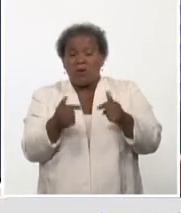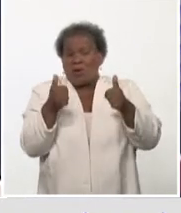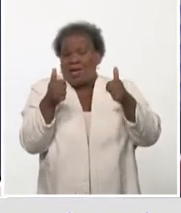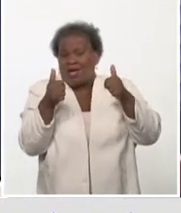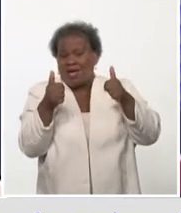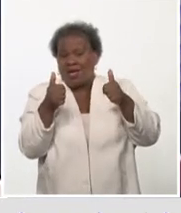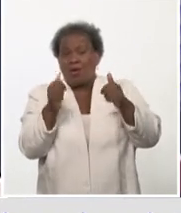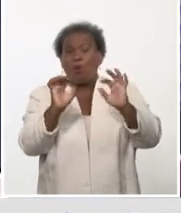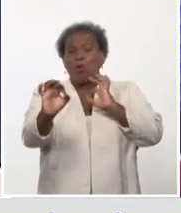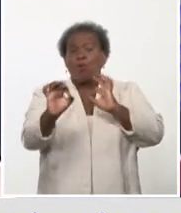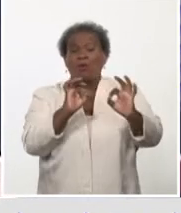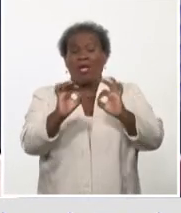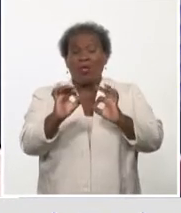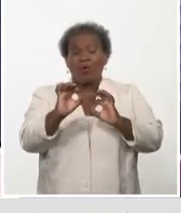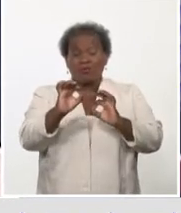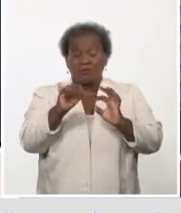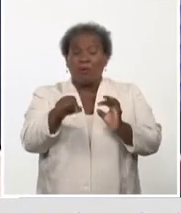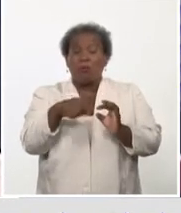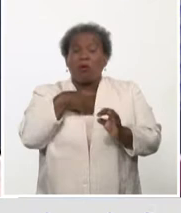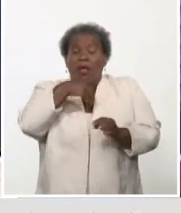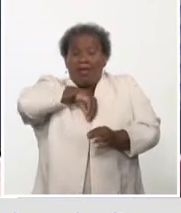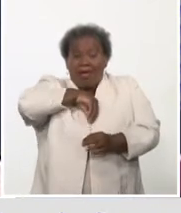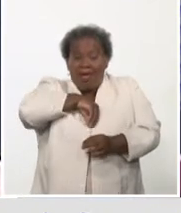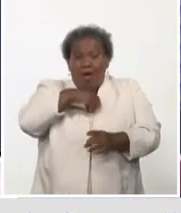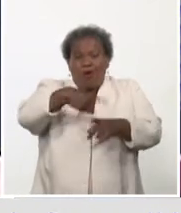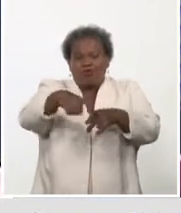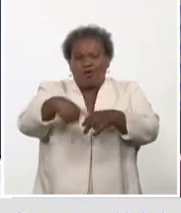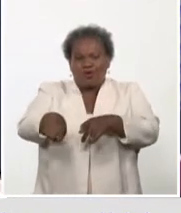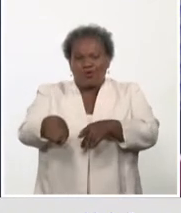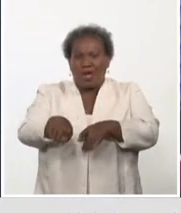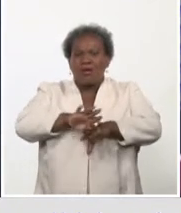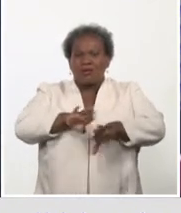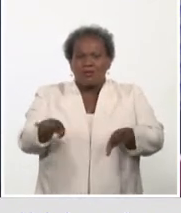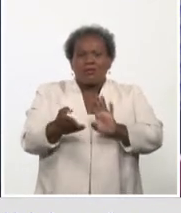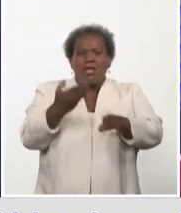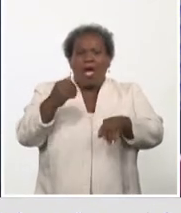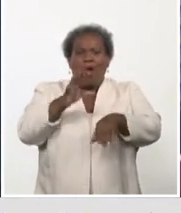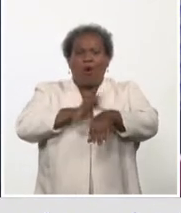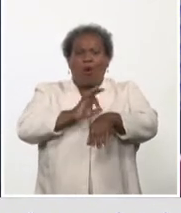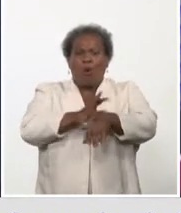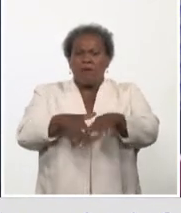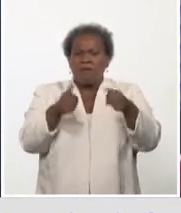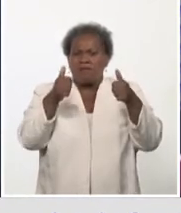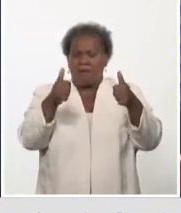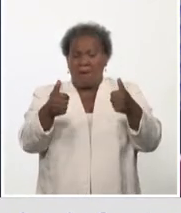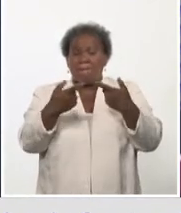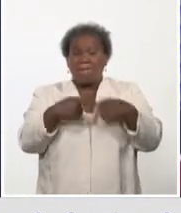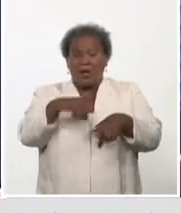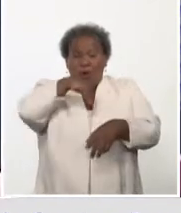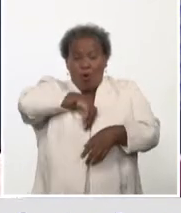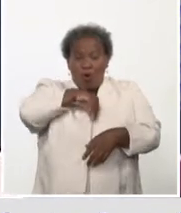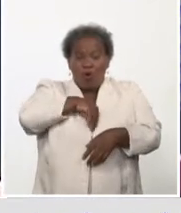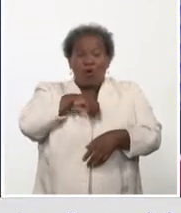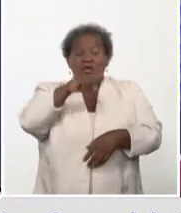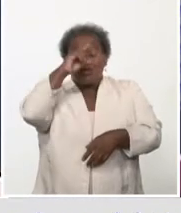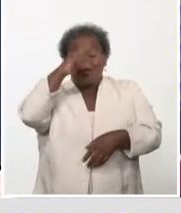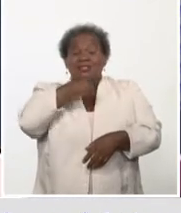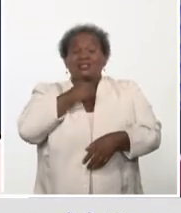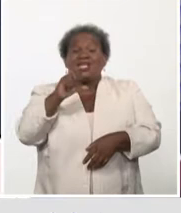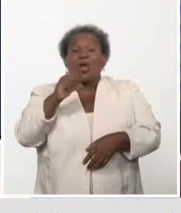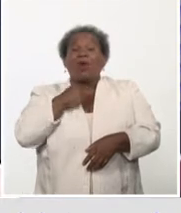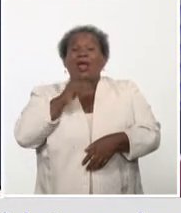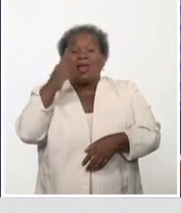cuidado con la secuela. Es decir, estas pacientes igualmente, como en población general, quedan con secuela, que es necesario que sigan con su